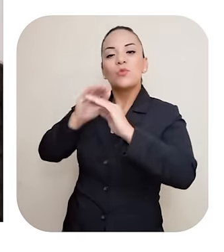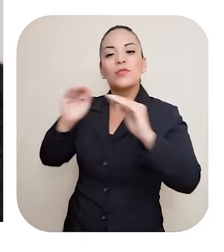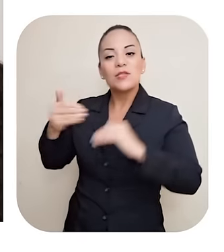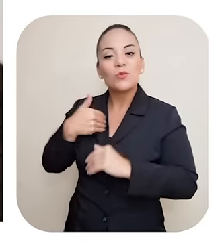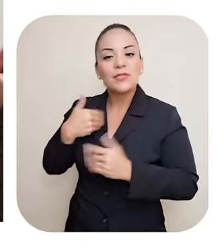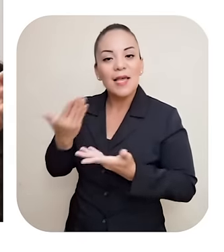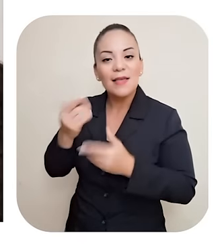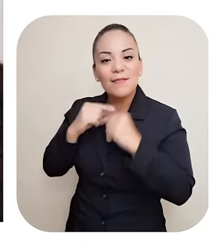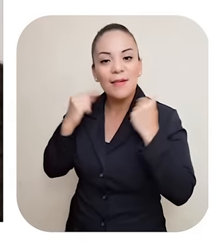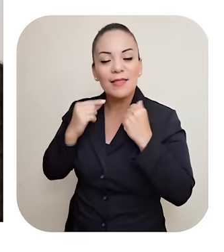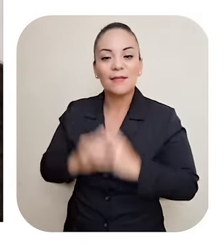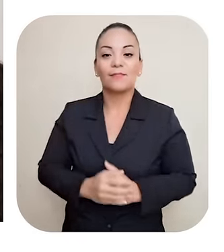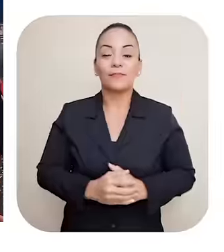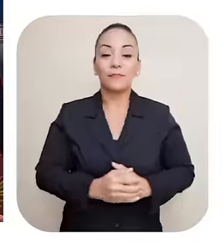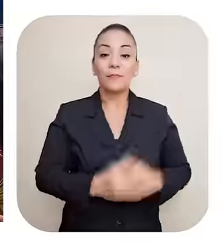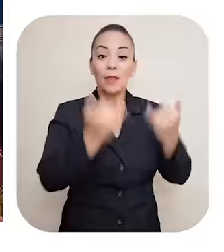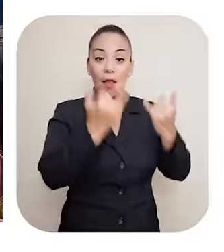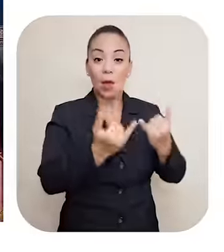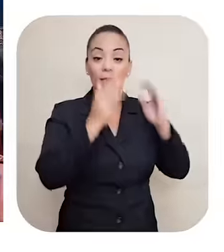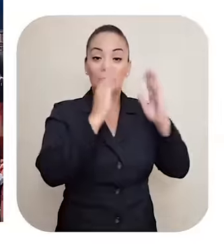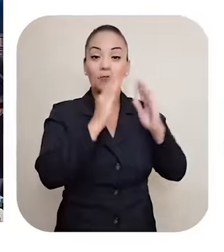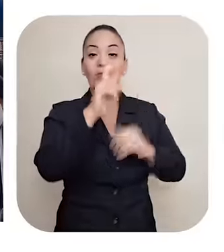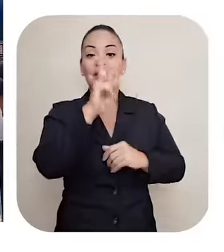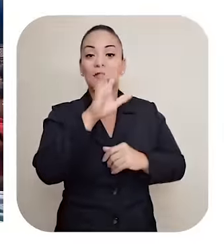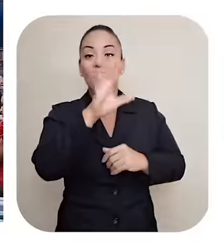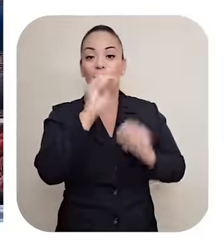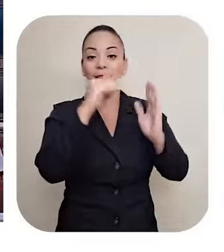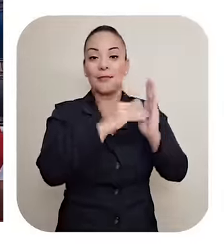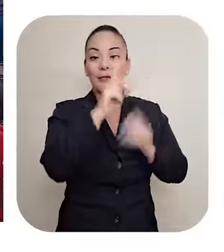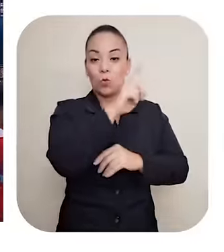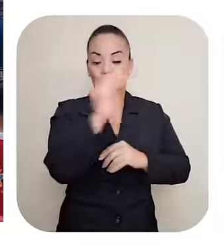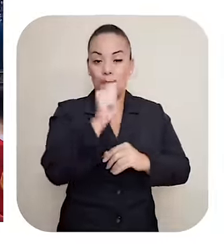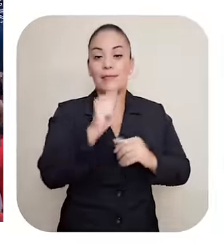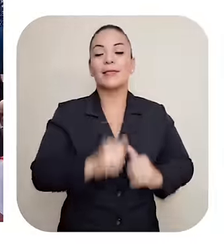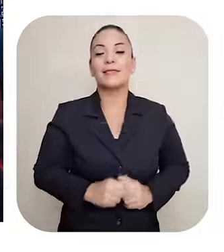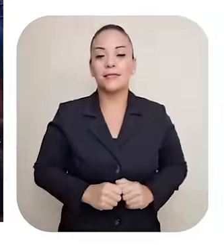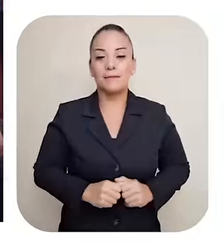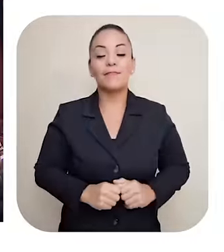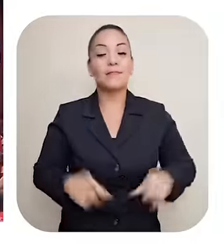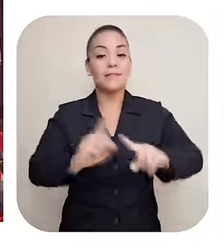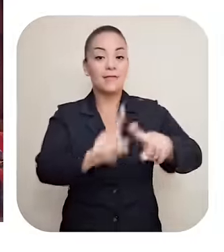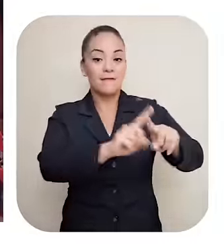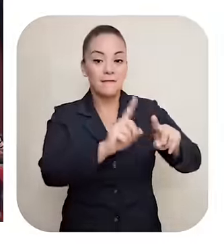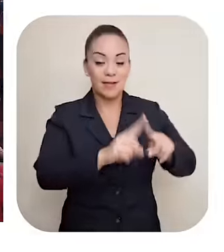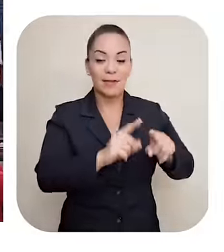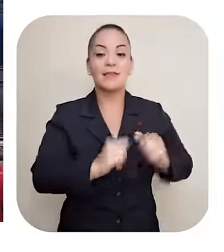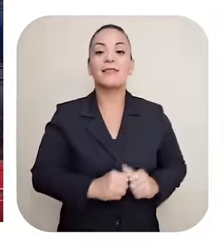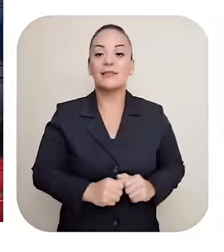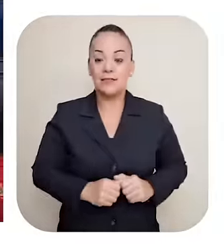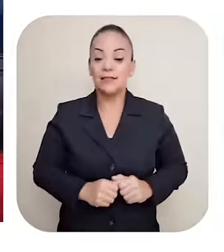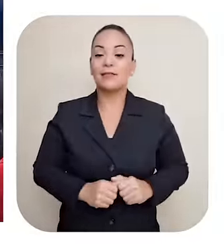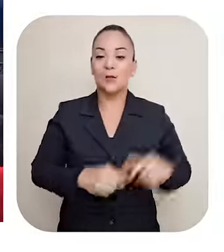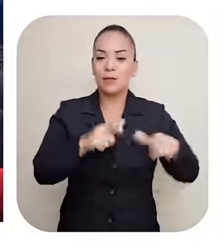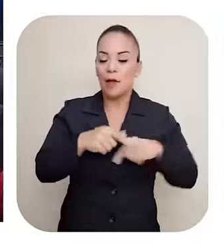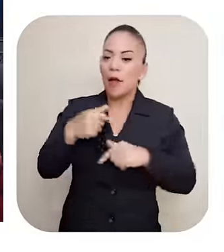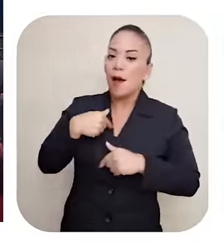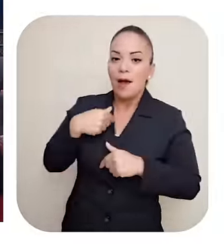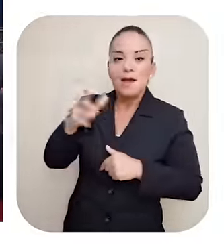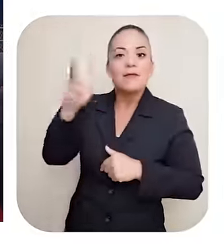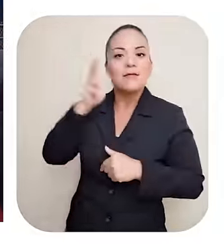Costa Rica atendemos a 150 mil al mes Al mes durante, en diferentes Oigan eso, oigan eso No lo puedo dejar pasar